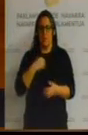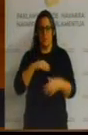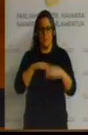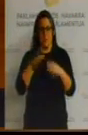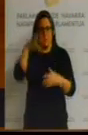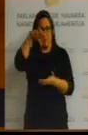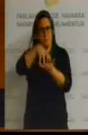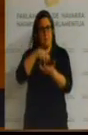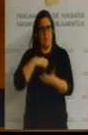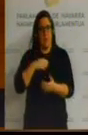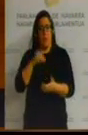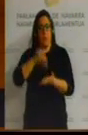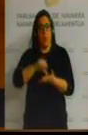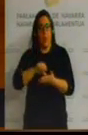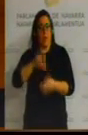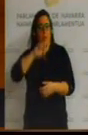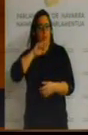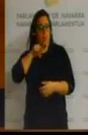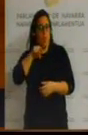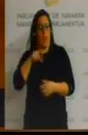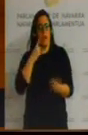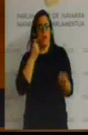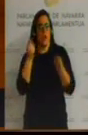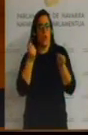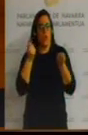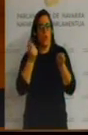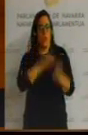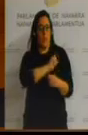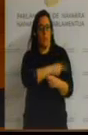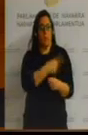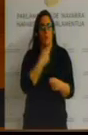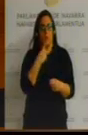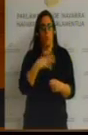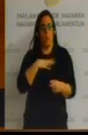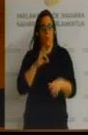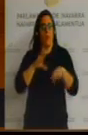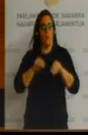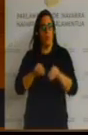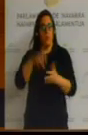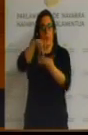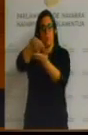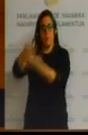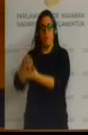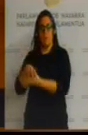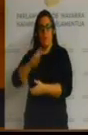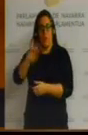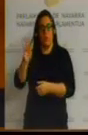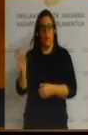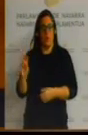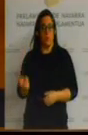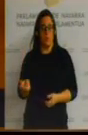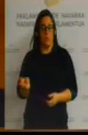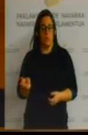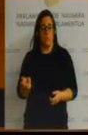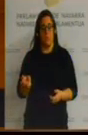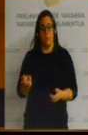el coordinador deportivo mostró su opinión favorable al uso de otros pabellones, de otros pabellones, argumentando